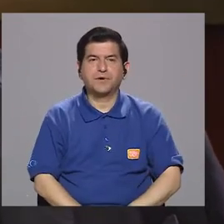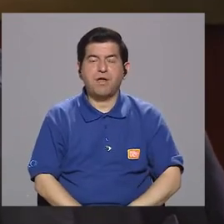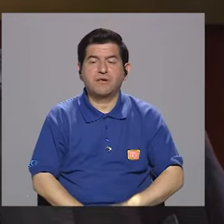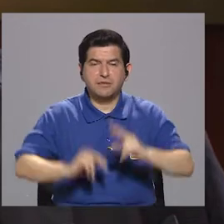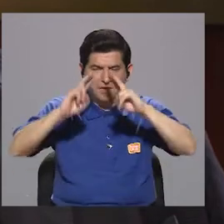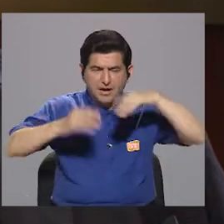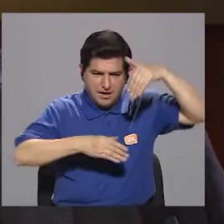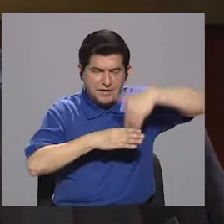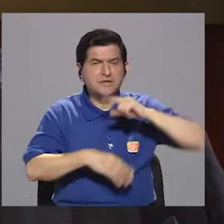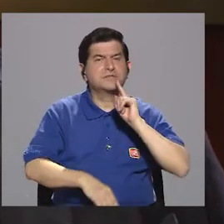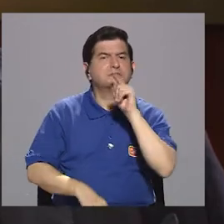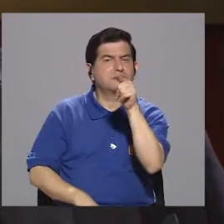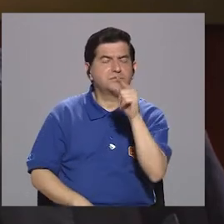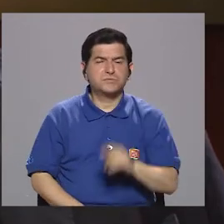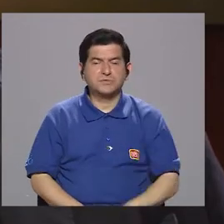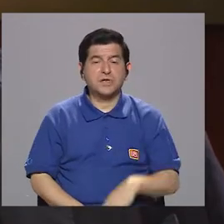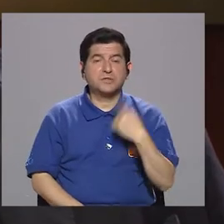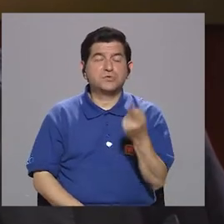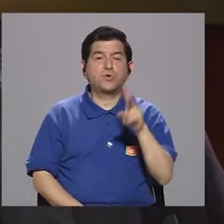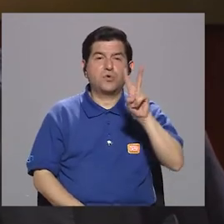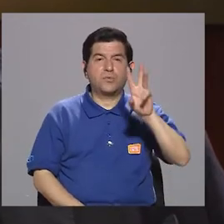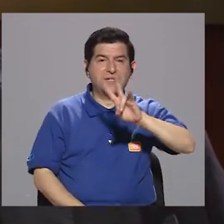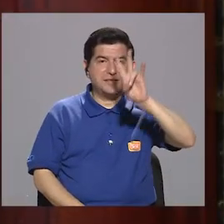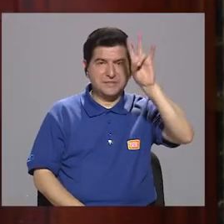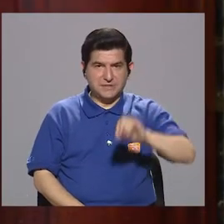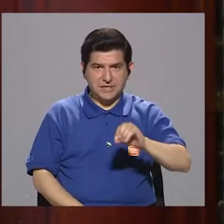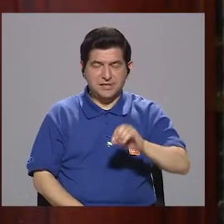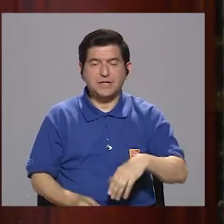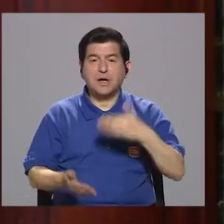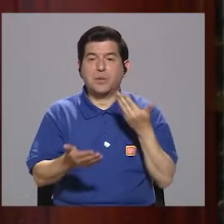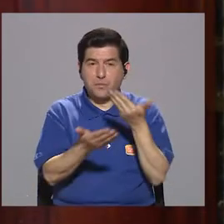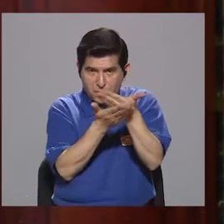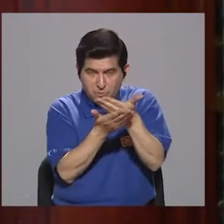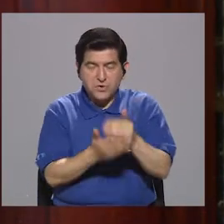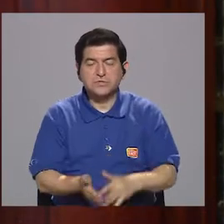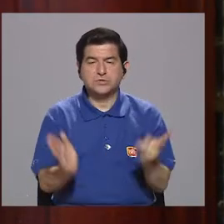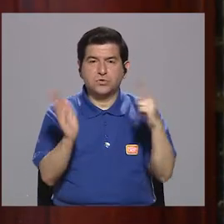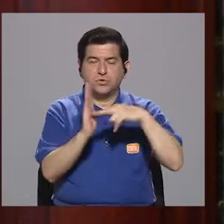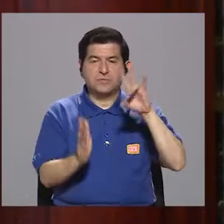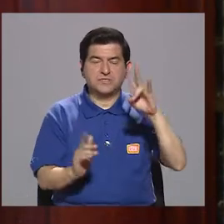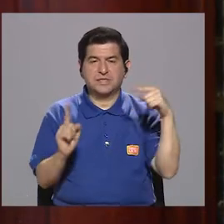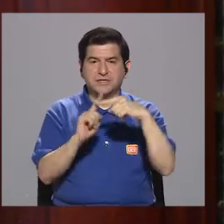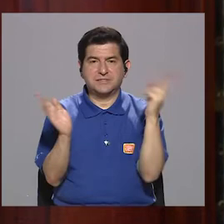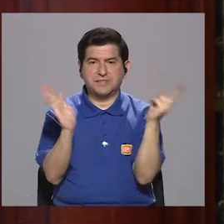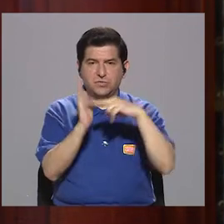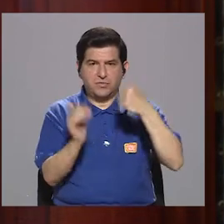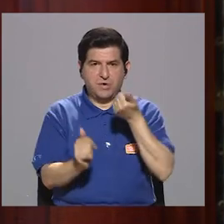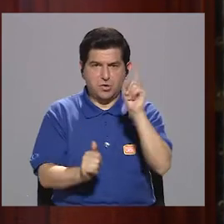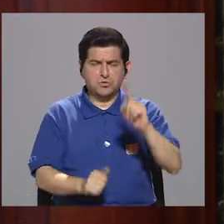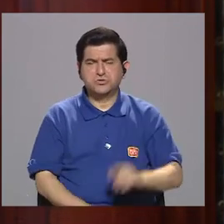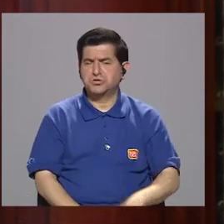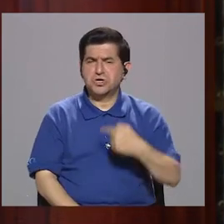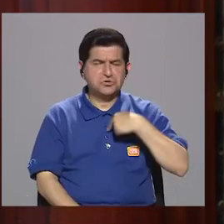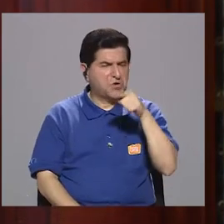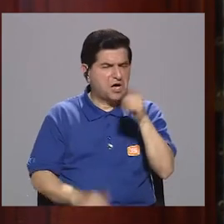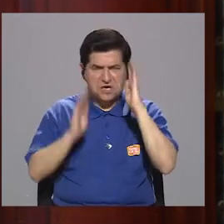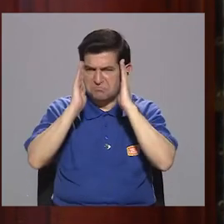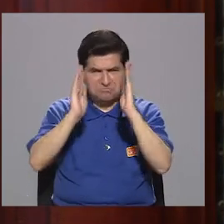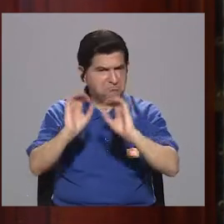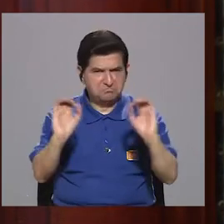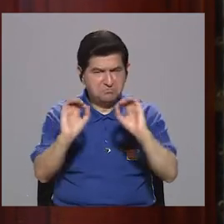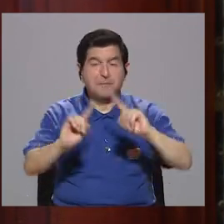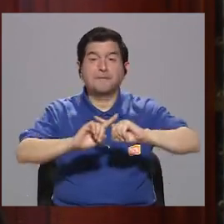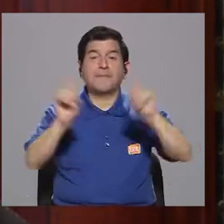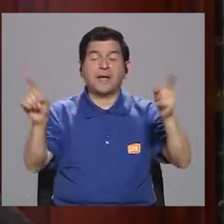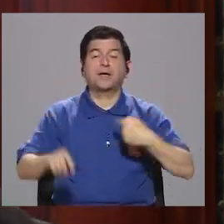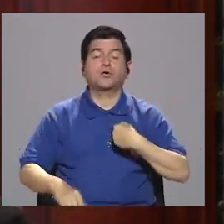Una auditoría dijo que usted logró apenas un 27% de lo propuesto entre 2007 y 2011. No me voy a a esas épocas,